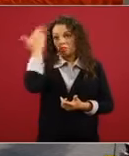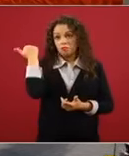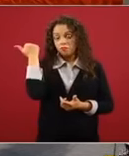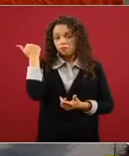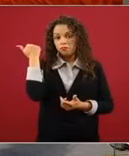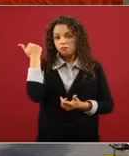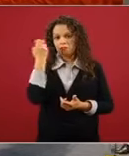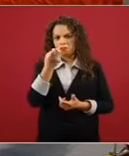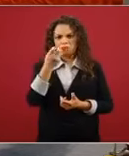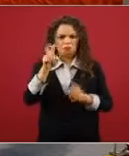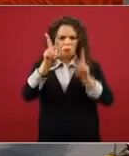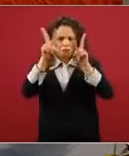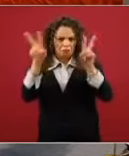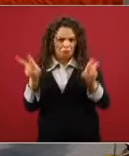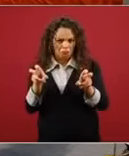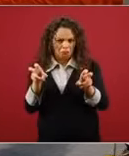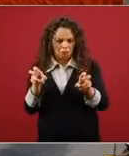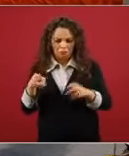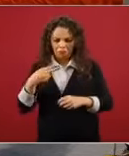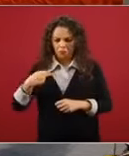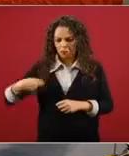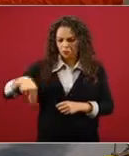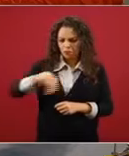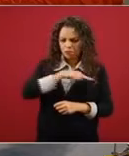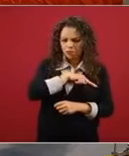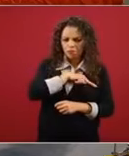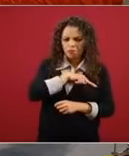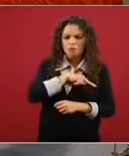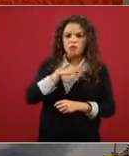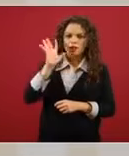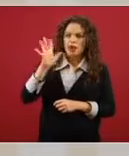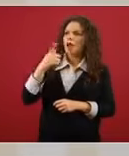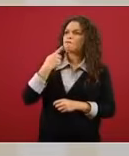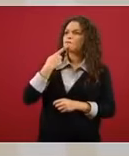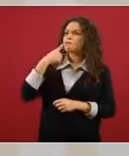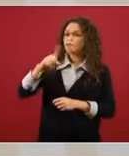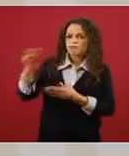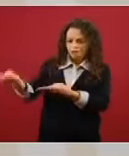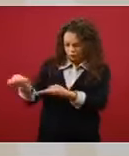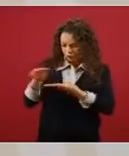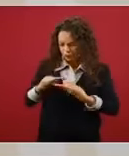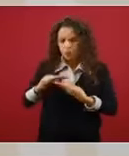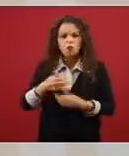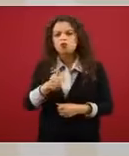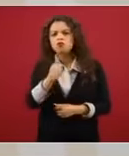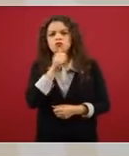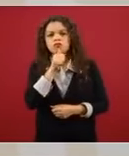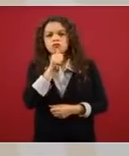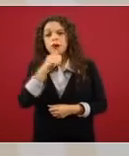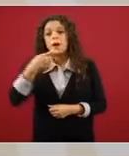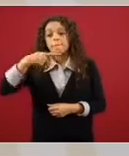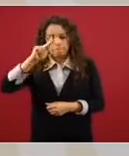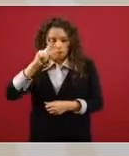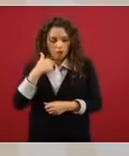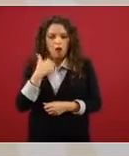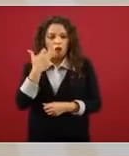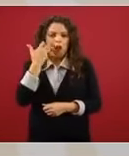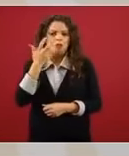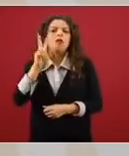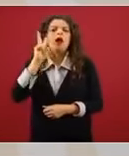no nos ha llegado a nosotros la queja, pero quisiéramos que nos llegara, o sea, en estos